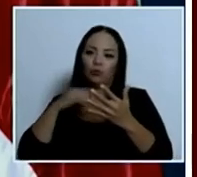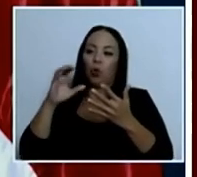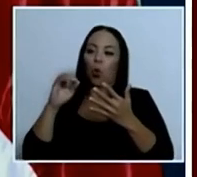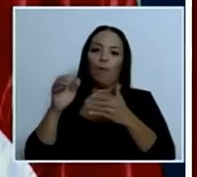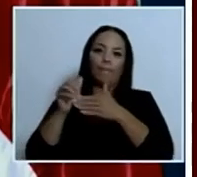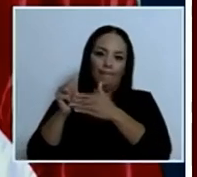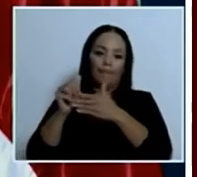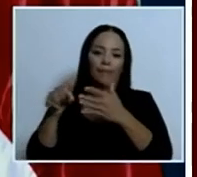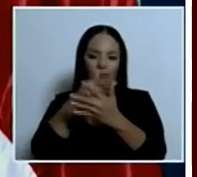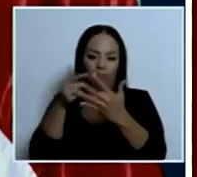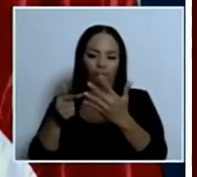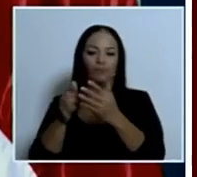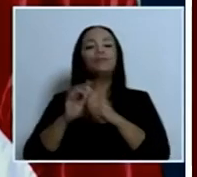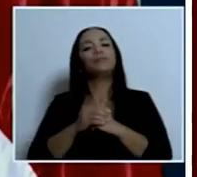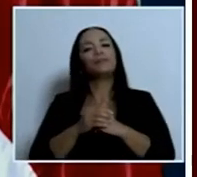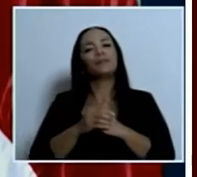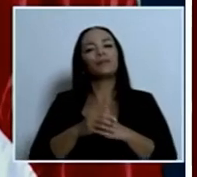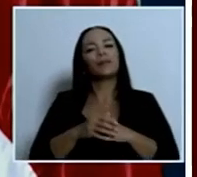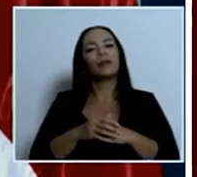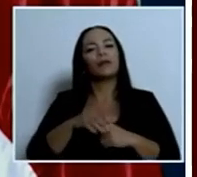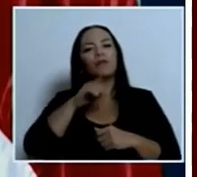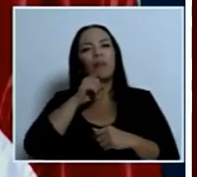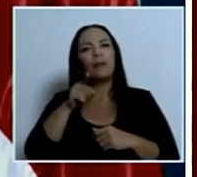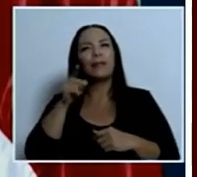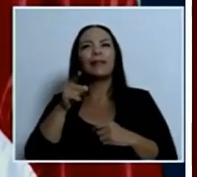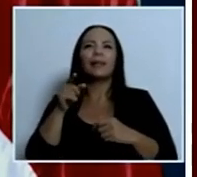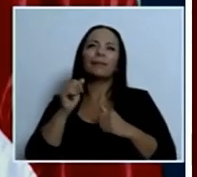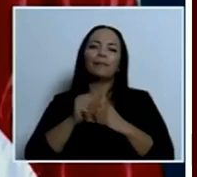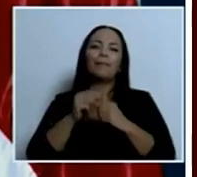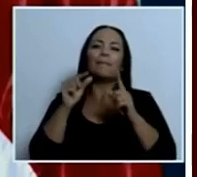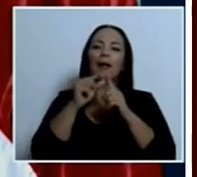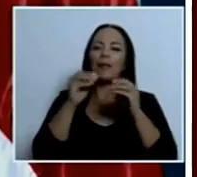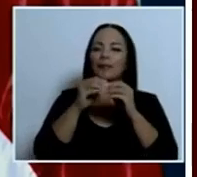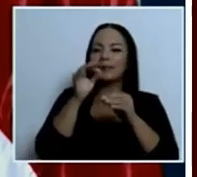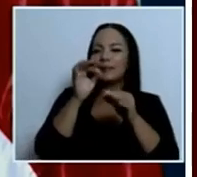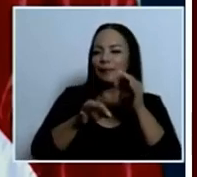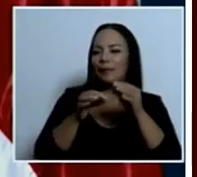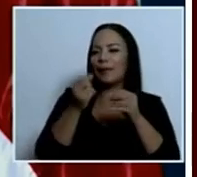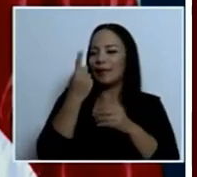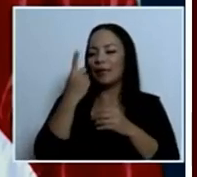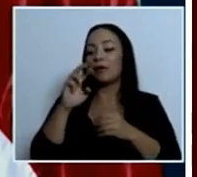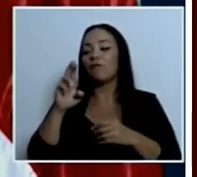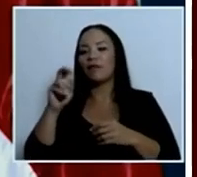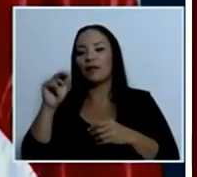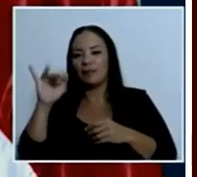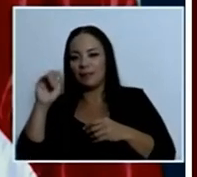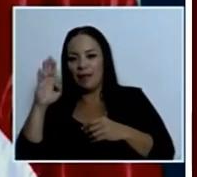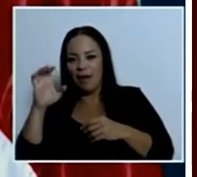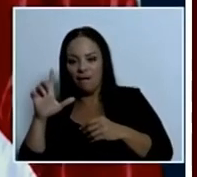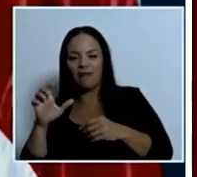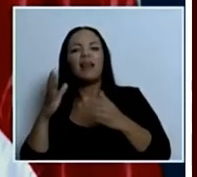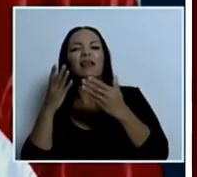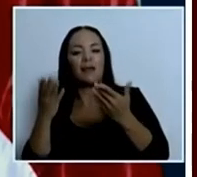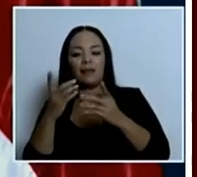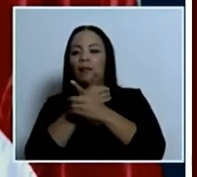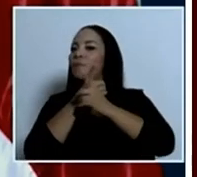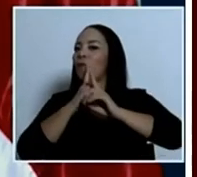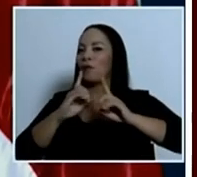más sencilla de entender, es rentable. La democracia tiene que dar beneficios y servicios